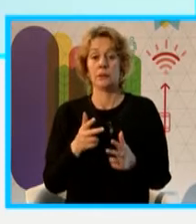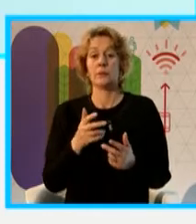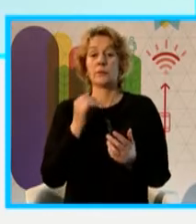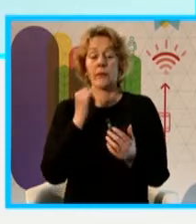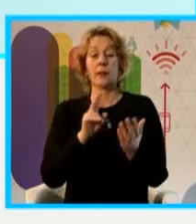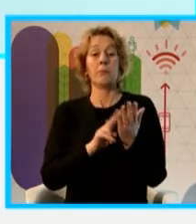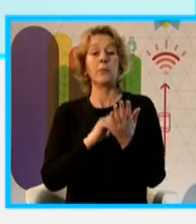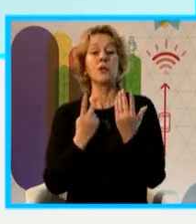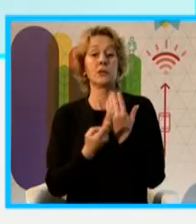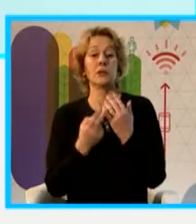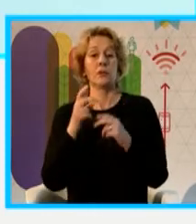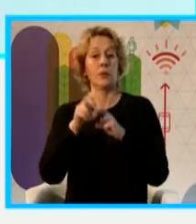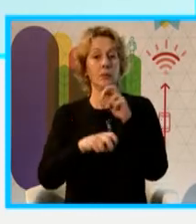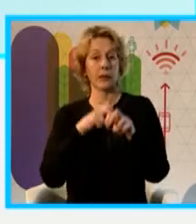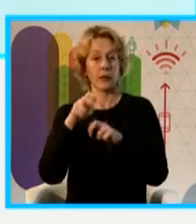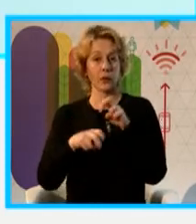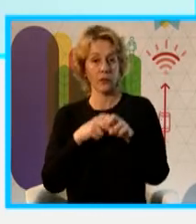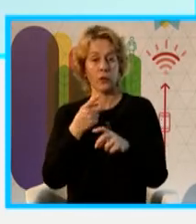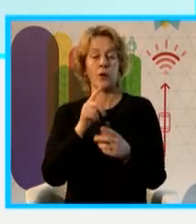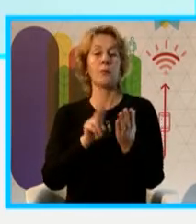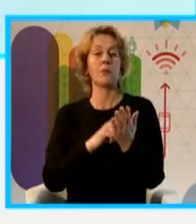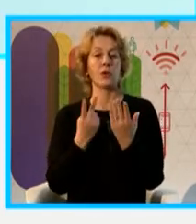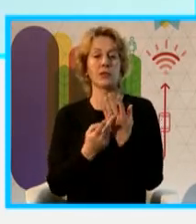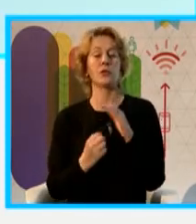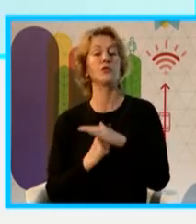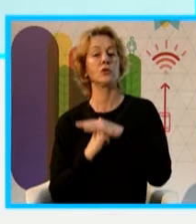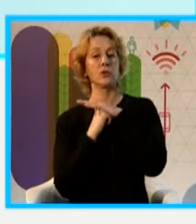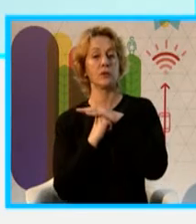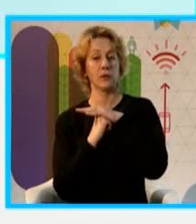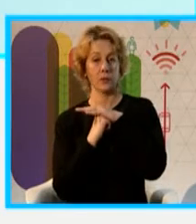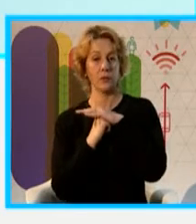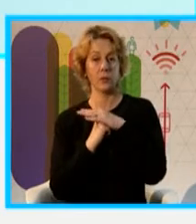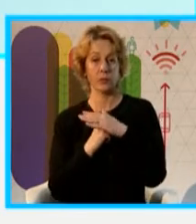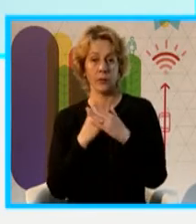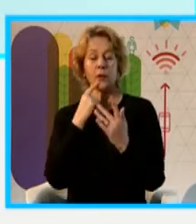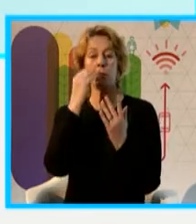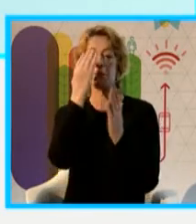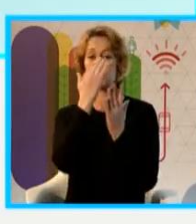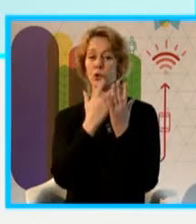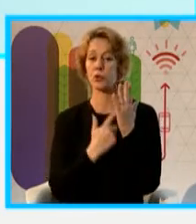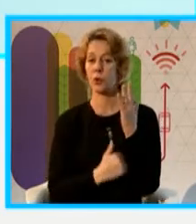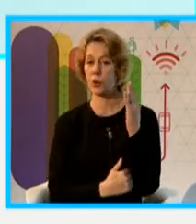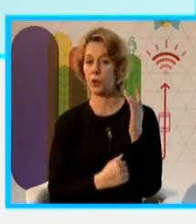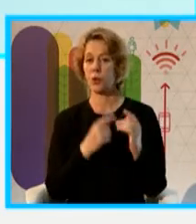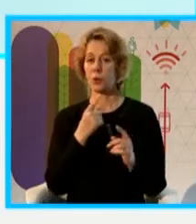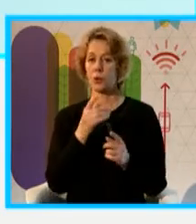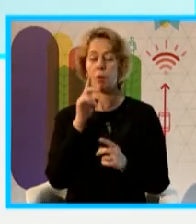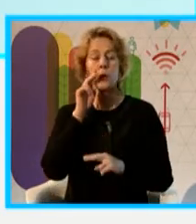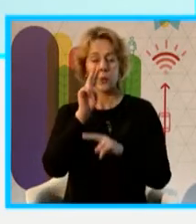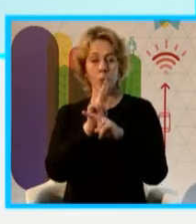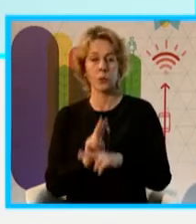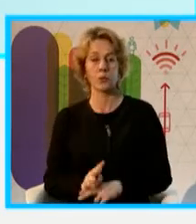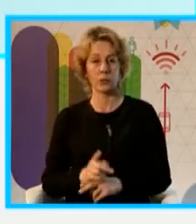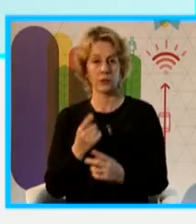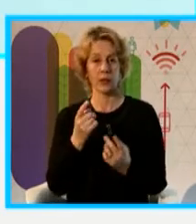Parque Roo 12, un proyecto sostenible integralmente, donde la gestión y los protocolos de alguna manera utilicen estas herramientas tecnológicas que están instaladas.